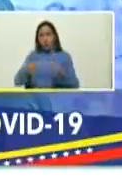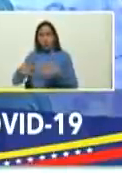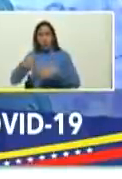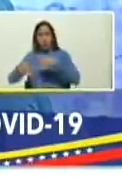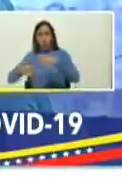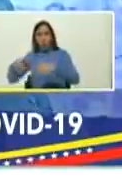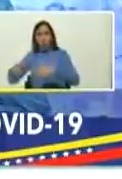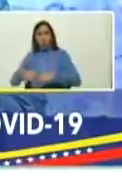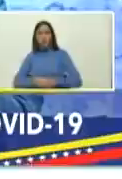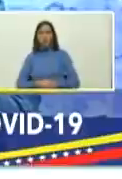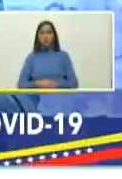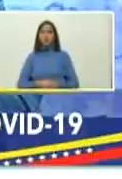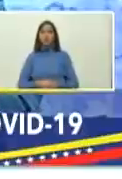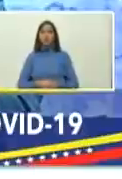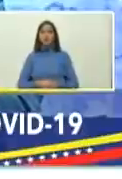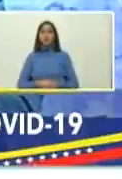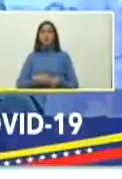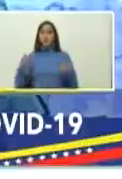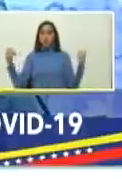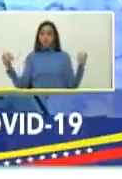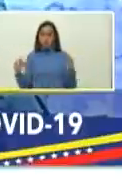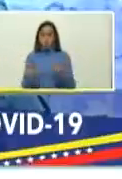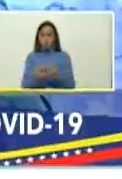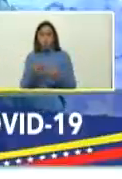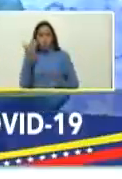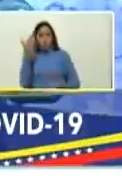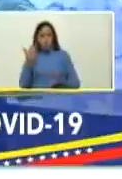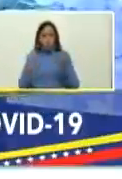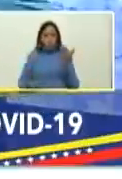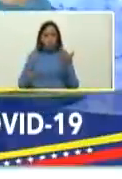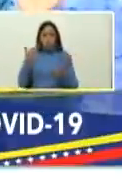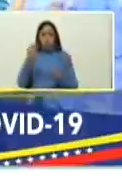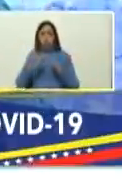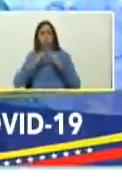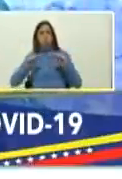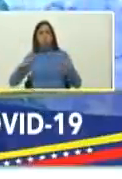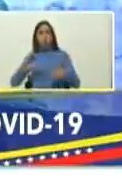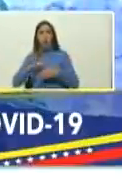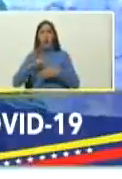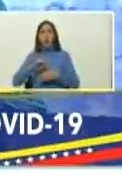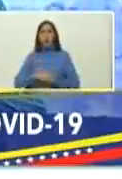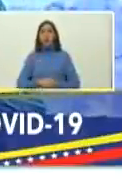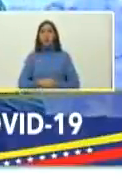que en comparación con las tasas de toda américa